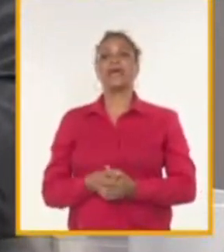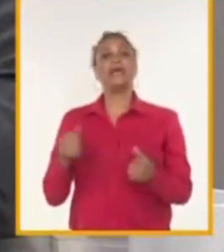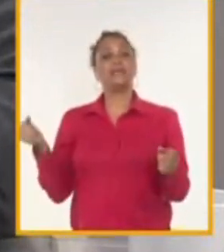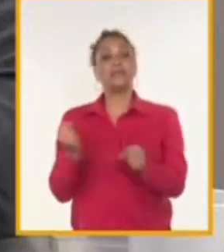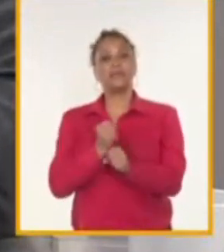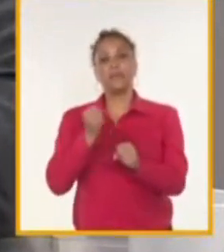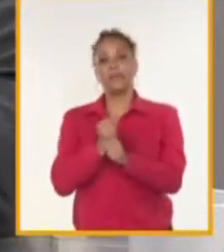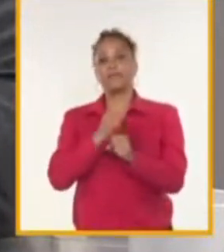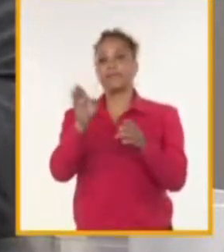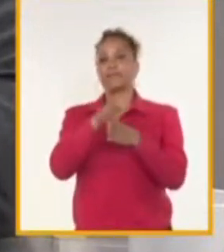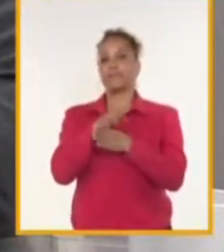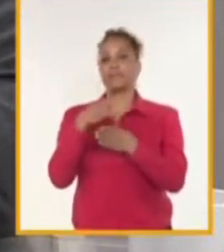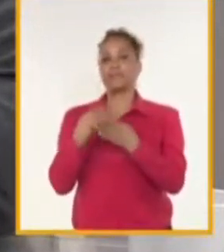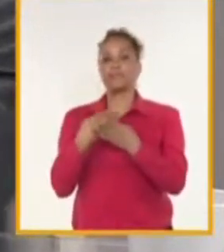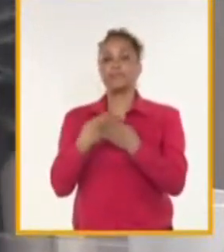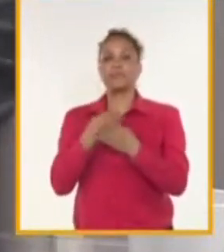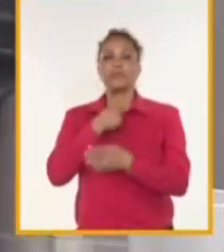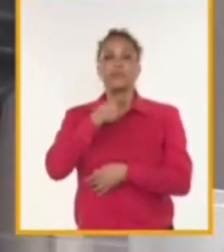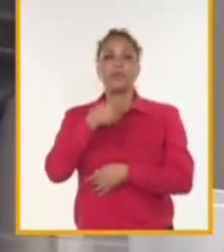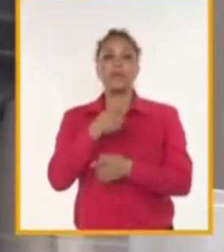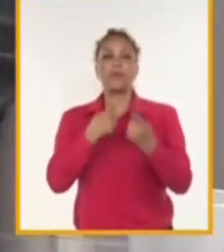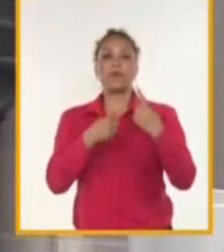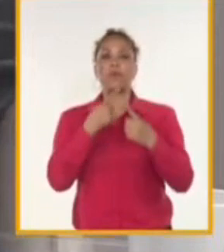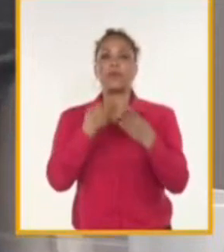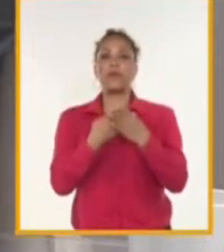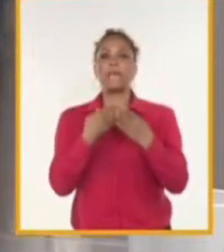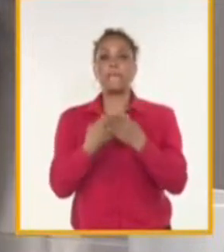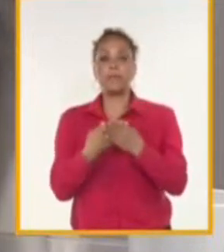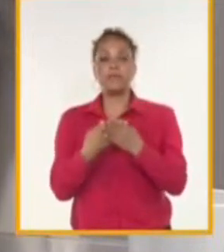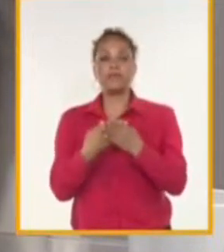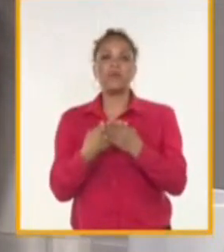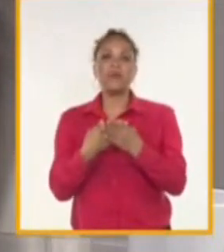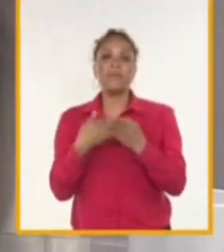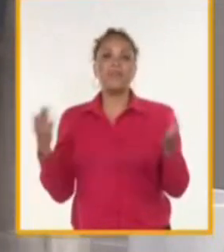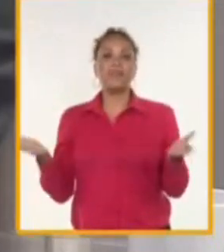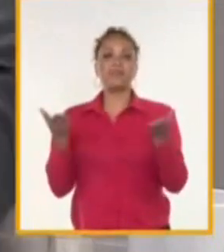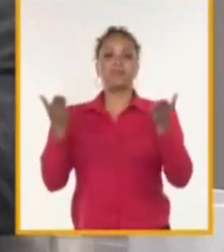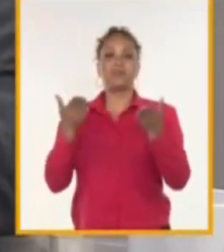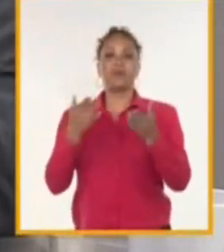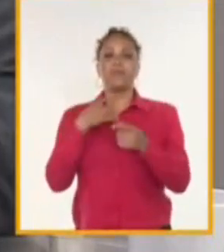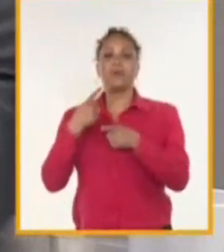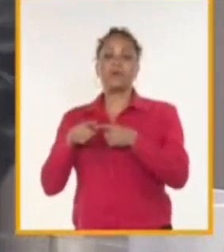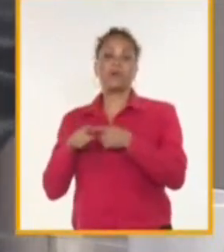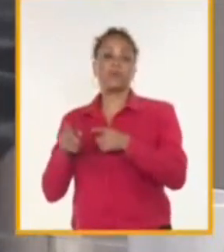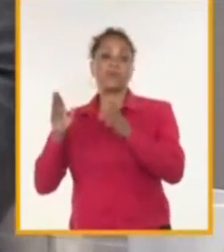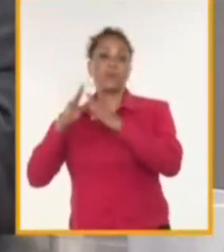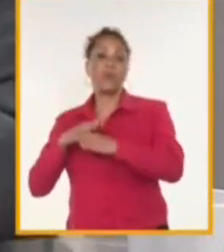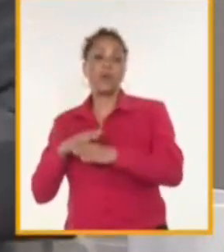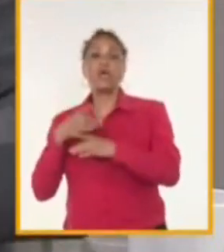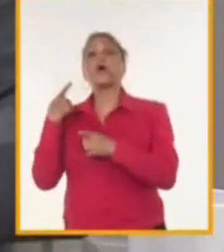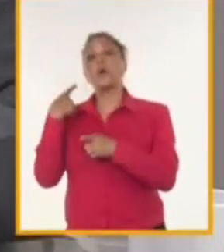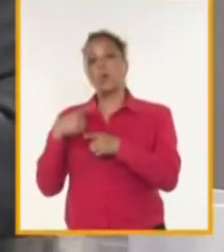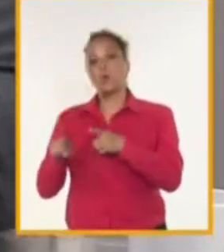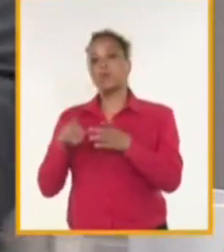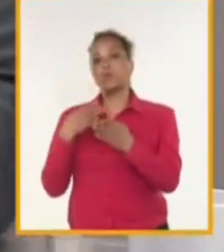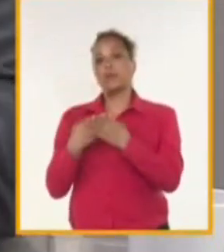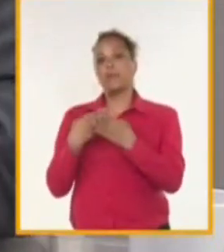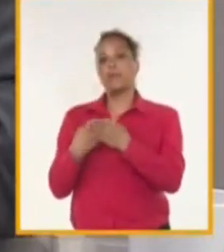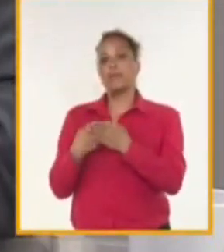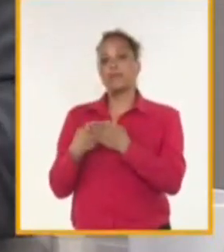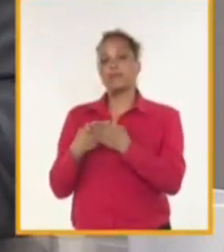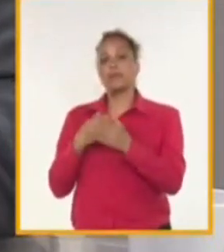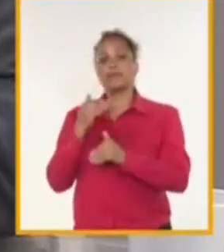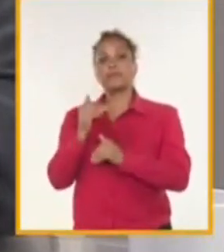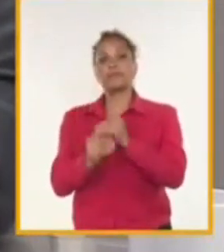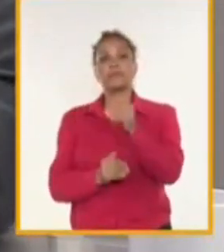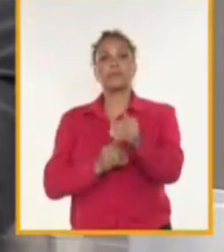empresas, hay empresas que tienen exceso de entusiasmo, pero no tienen todos los recursos financieros. Hay empresas que por el camino